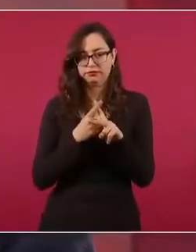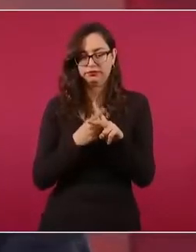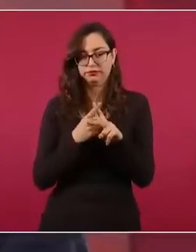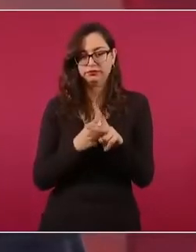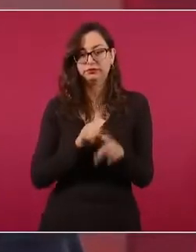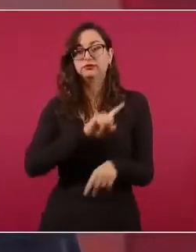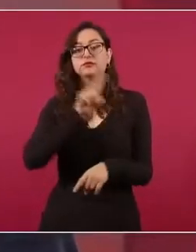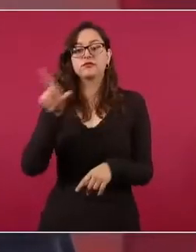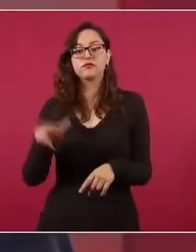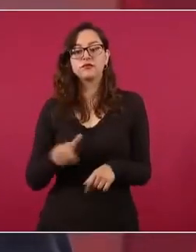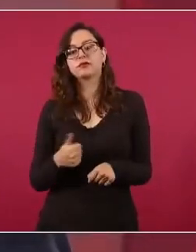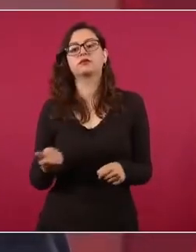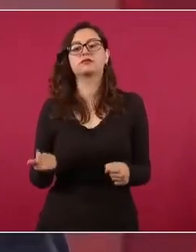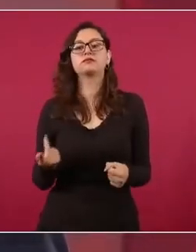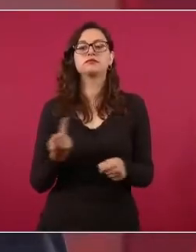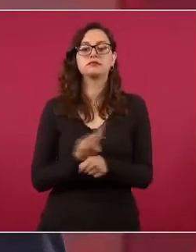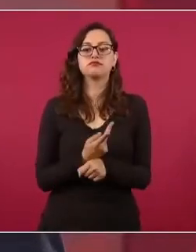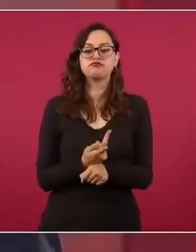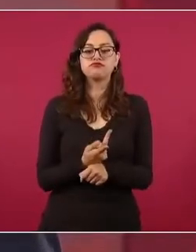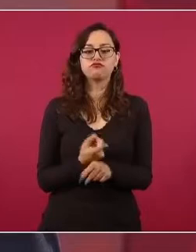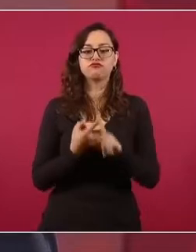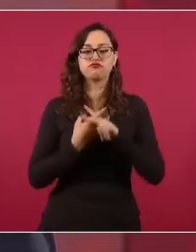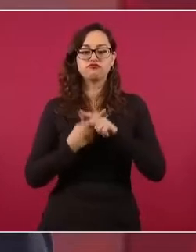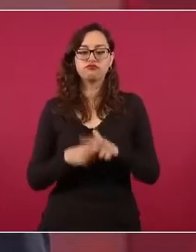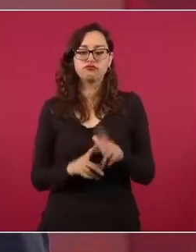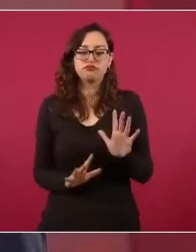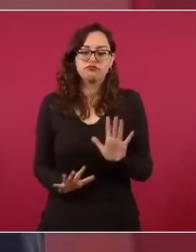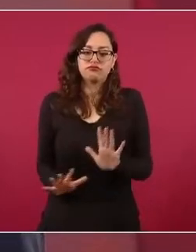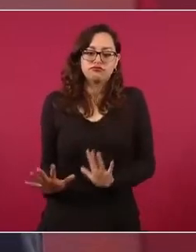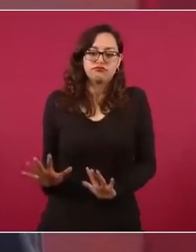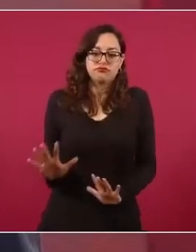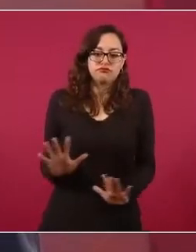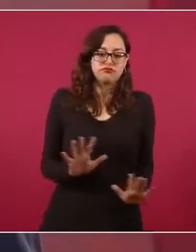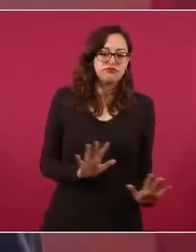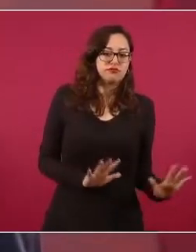manipulación y hay un cruce